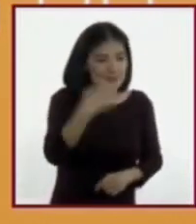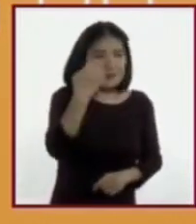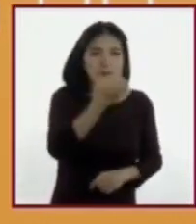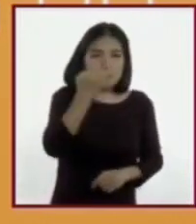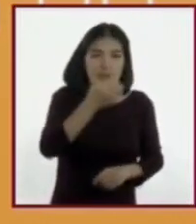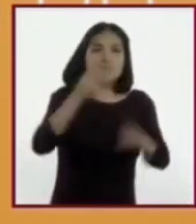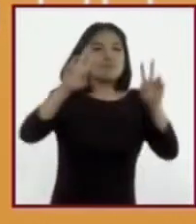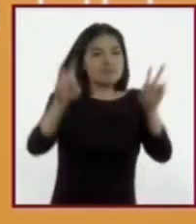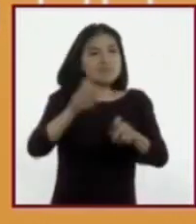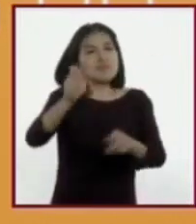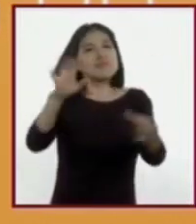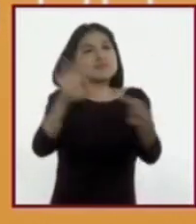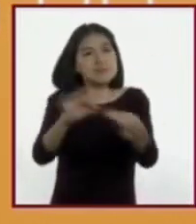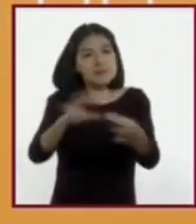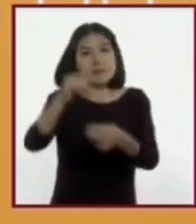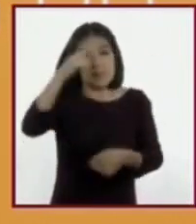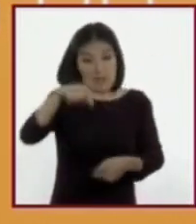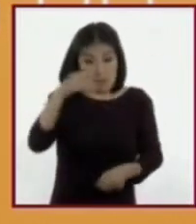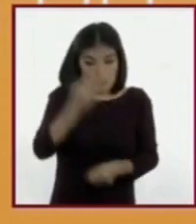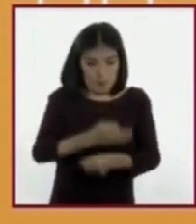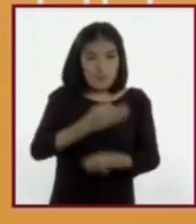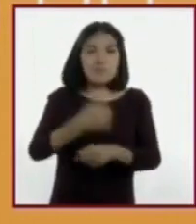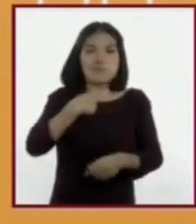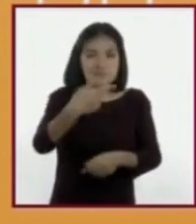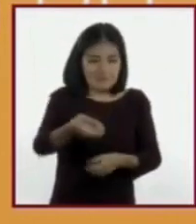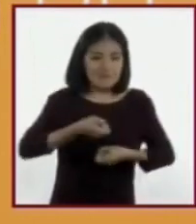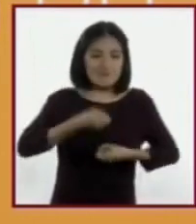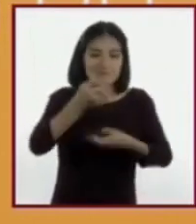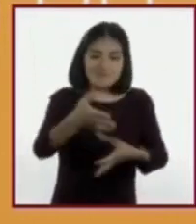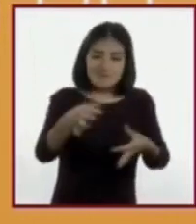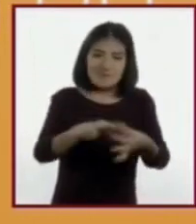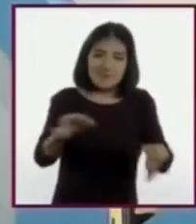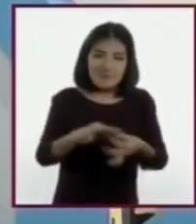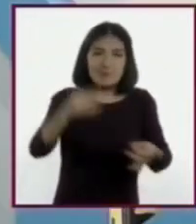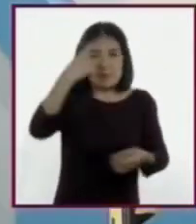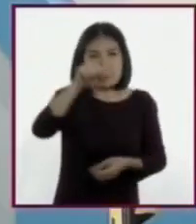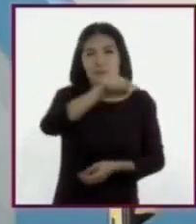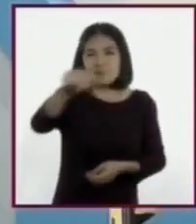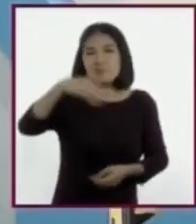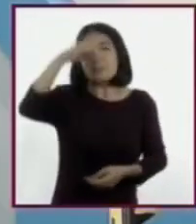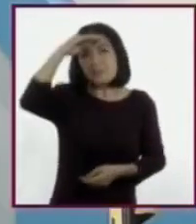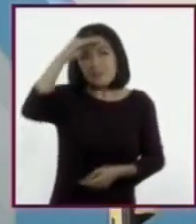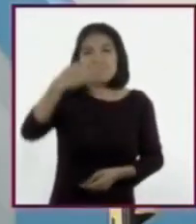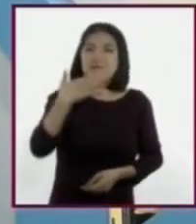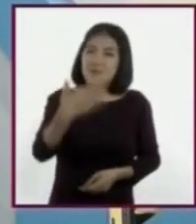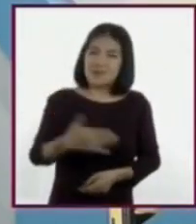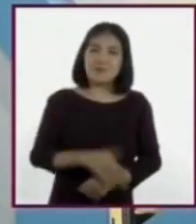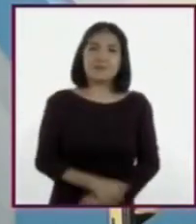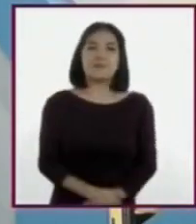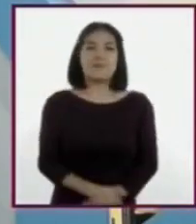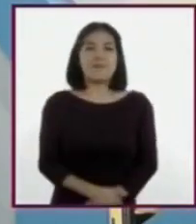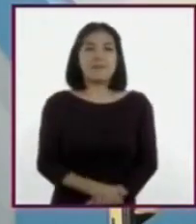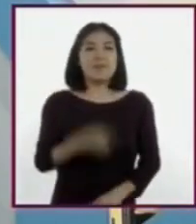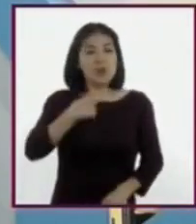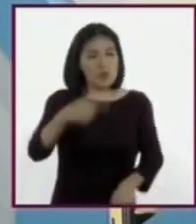poder hablarlo y discutirlo hoy sume positivamente a sus reflexiones. A lo largo de mis muchos años como docente,